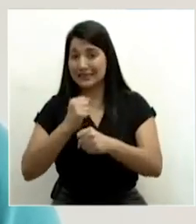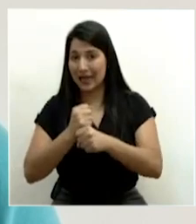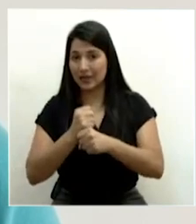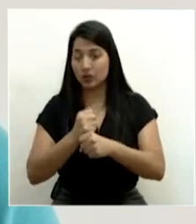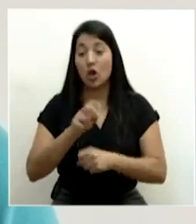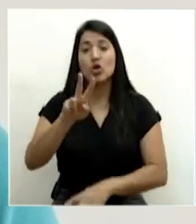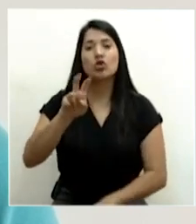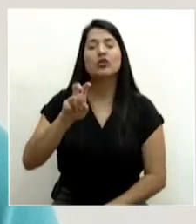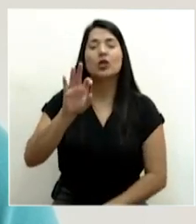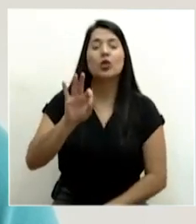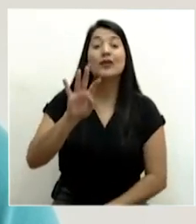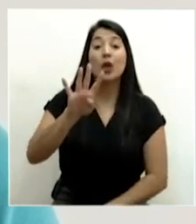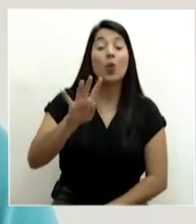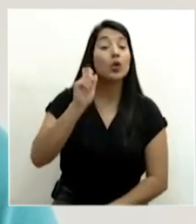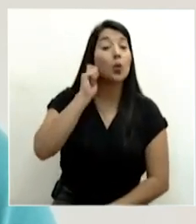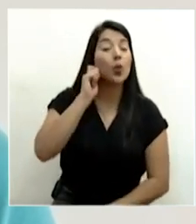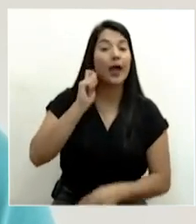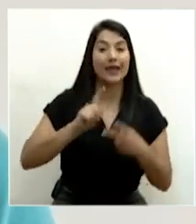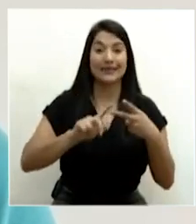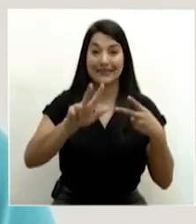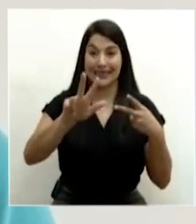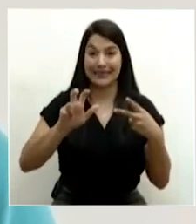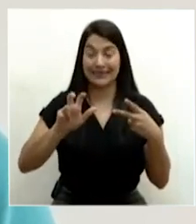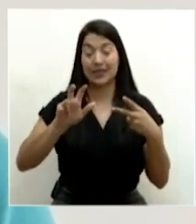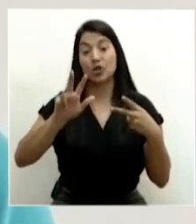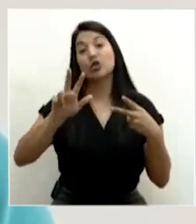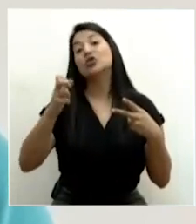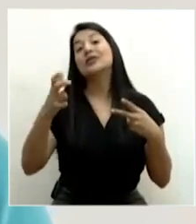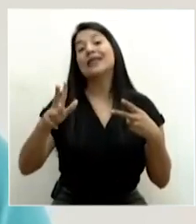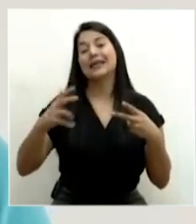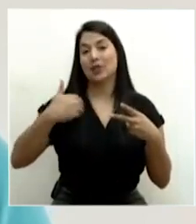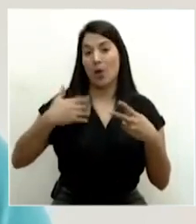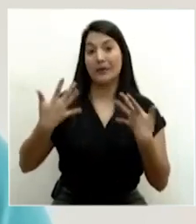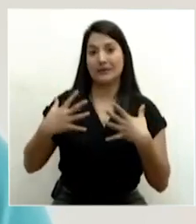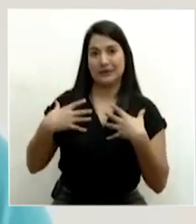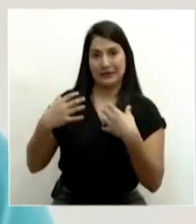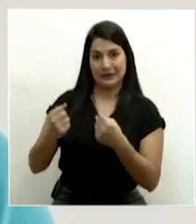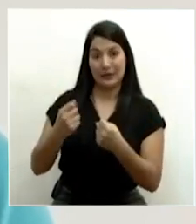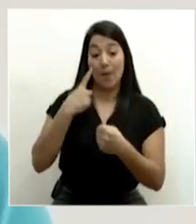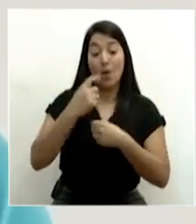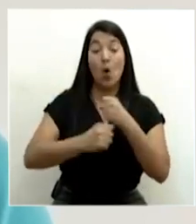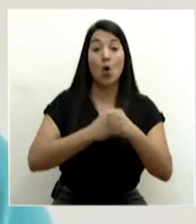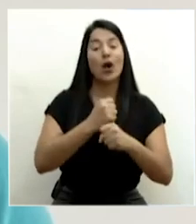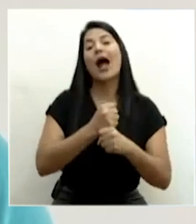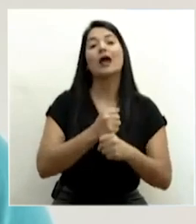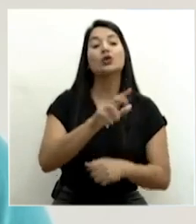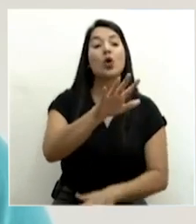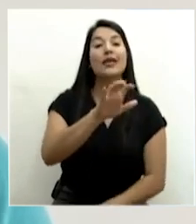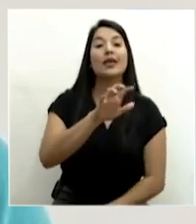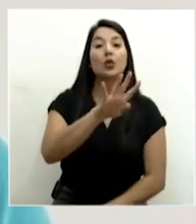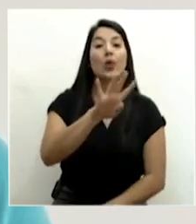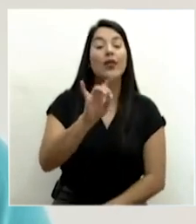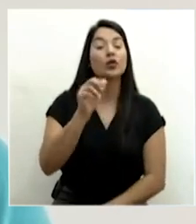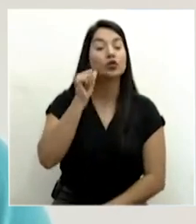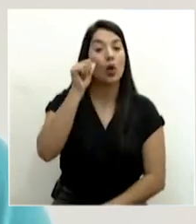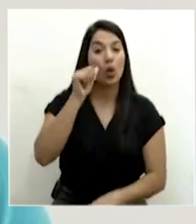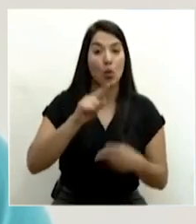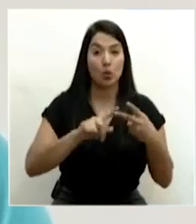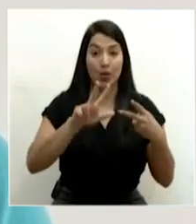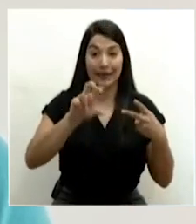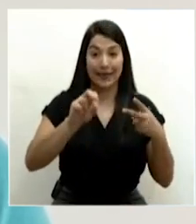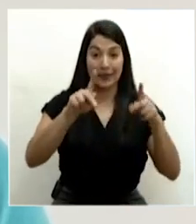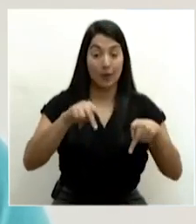de los cuales 294 son mujeres y 313 son hombres. Por edad tenemos 548 adultos,